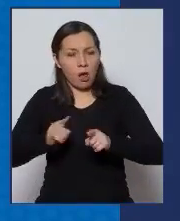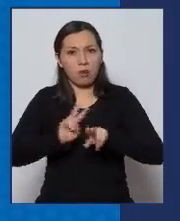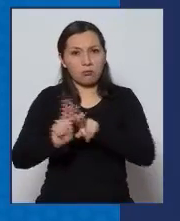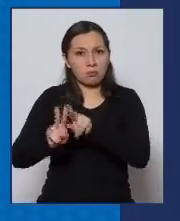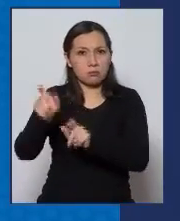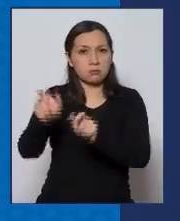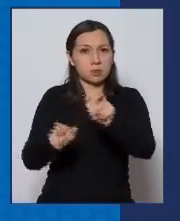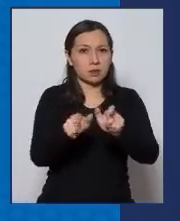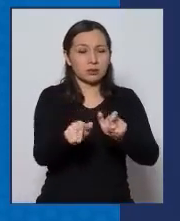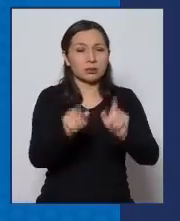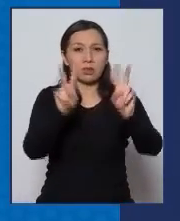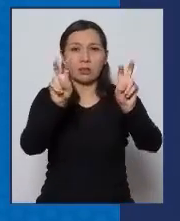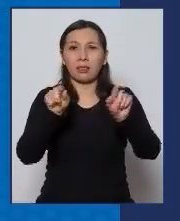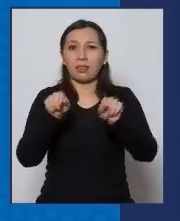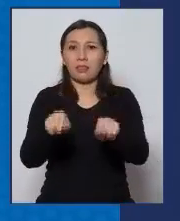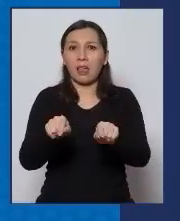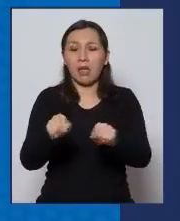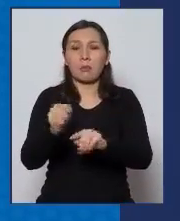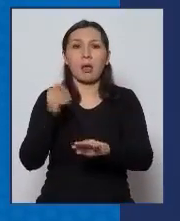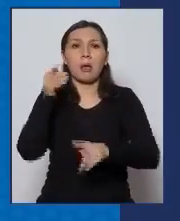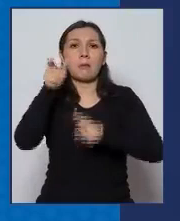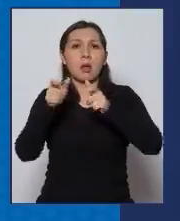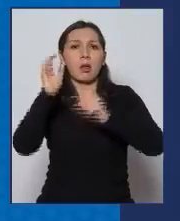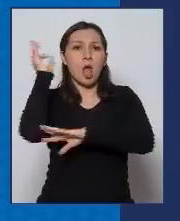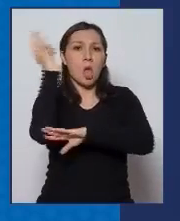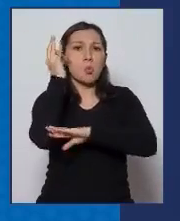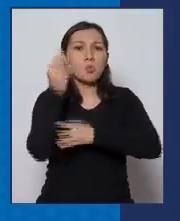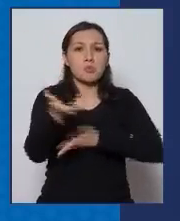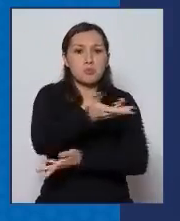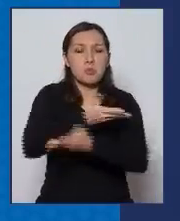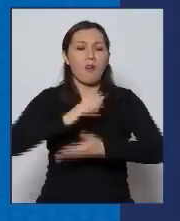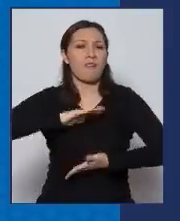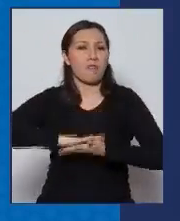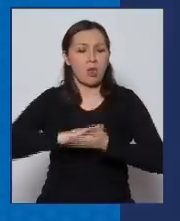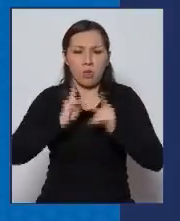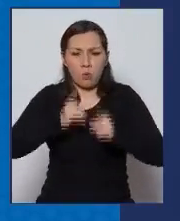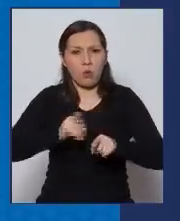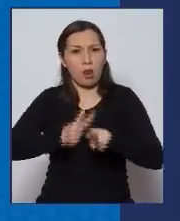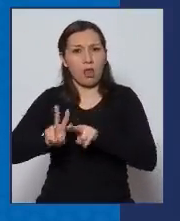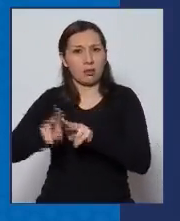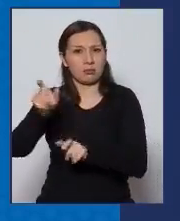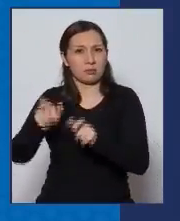relacionadas a reuniones sociales fiestas,